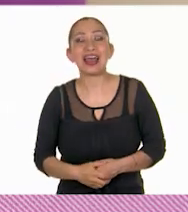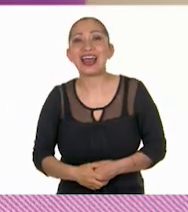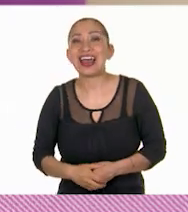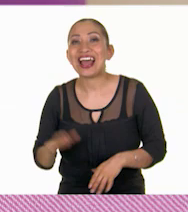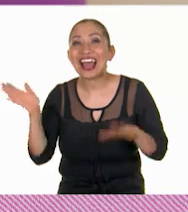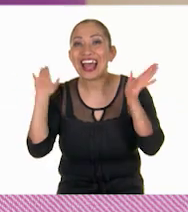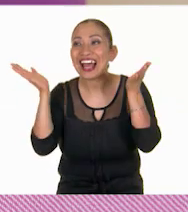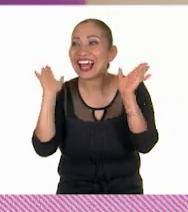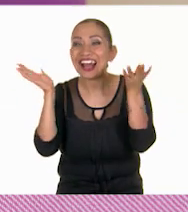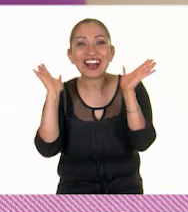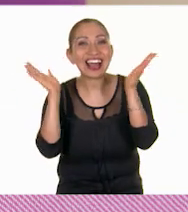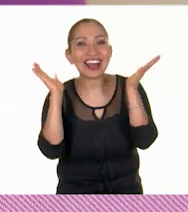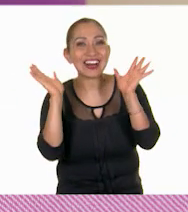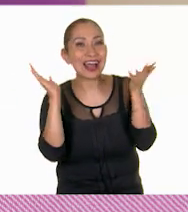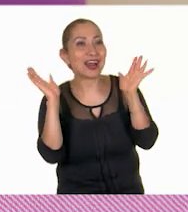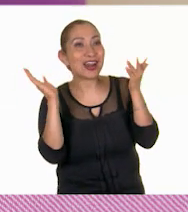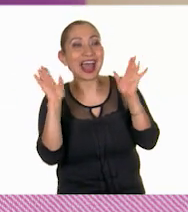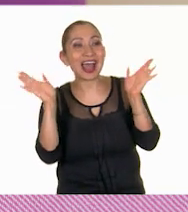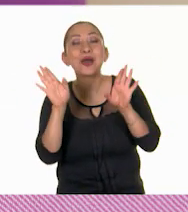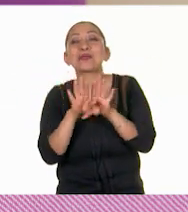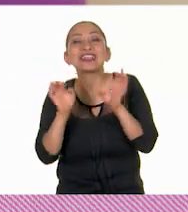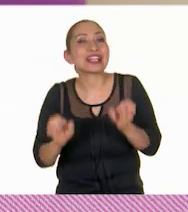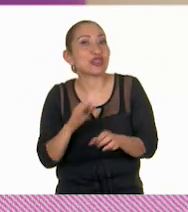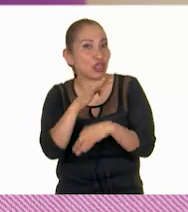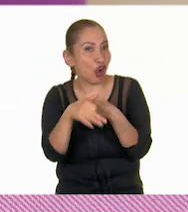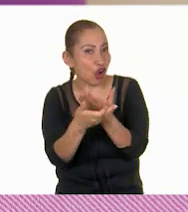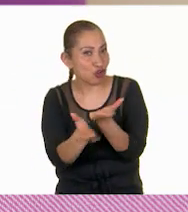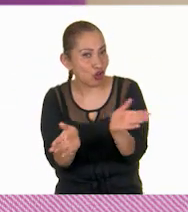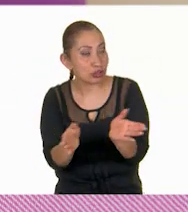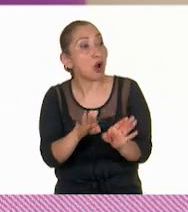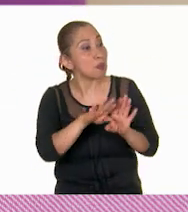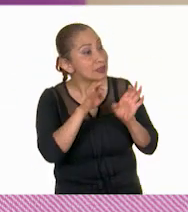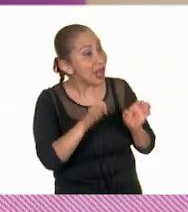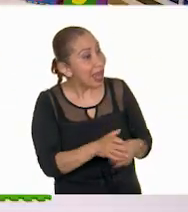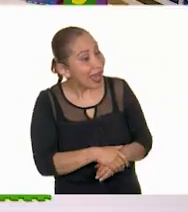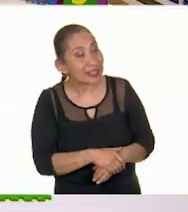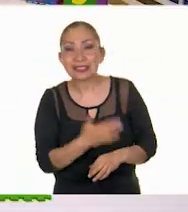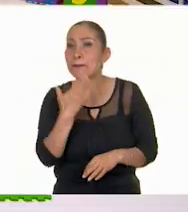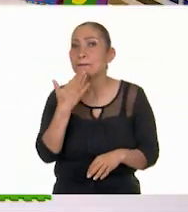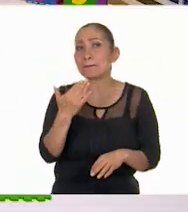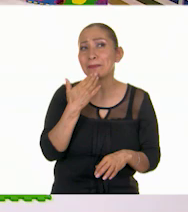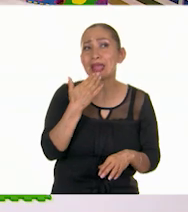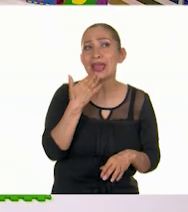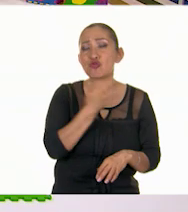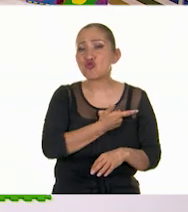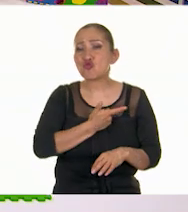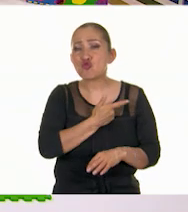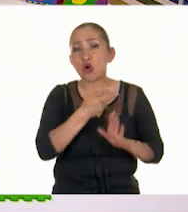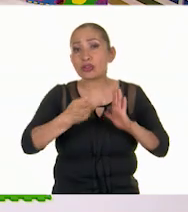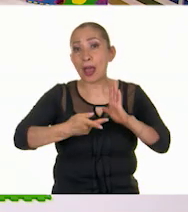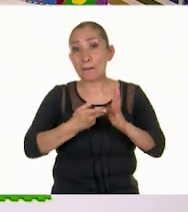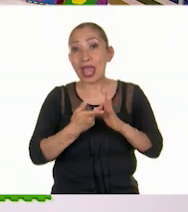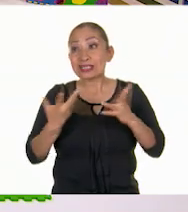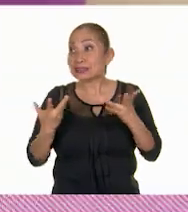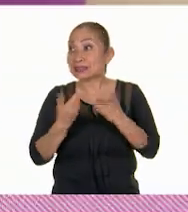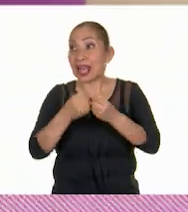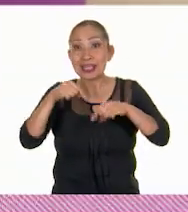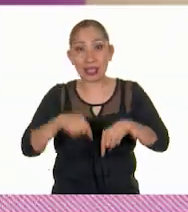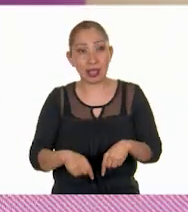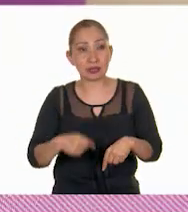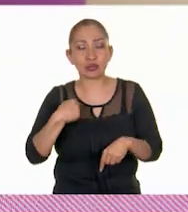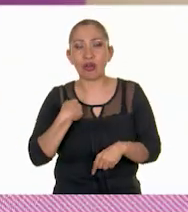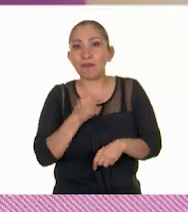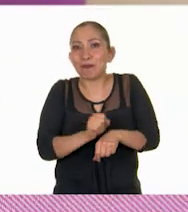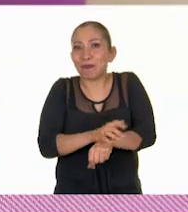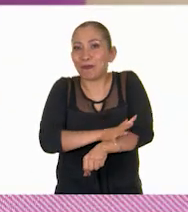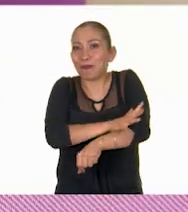¡Hola, hola! ¡Hola a todos y todas! ¿Cómo estás, Tina? Muy bien, es un gusto volver con ustedes. Estoy